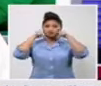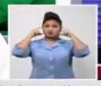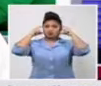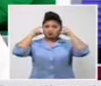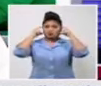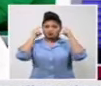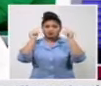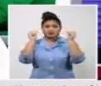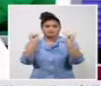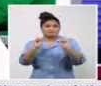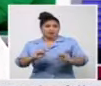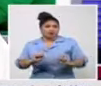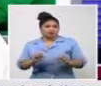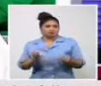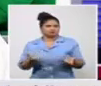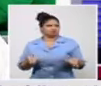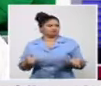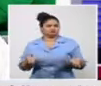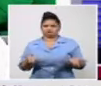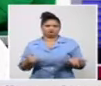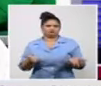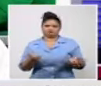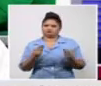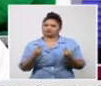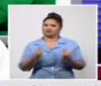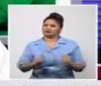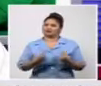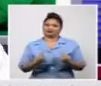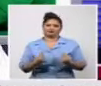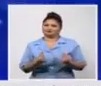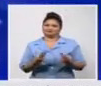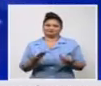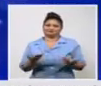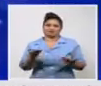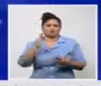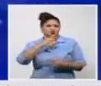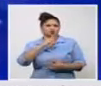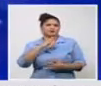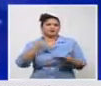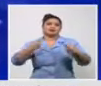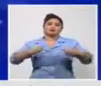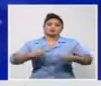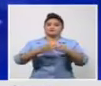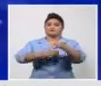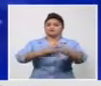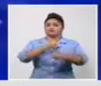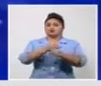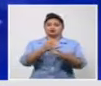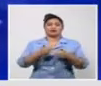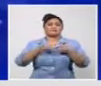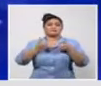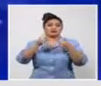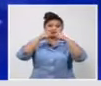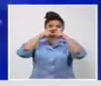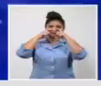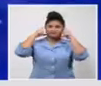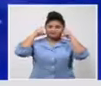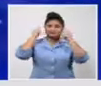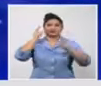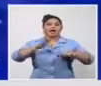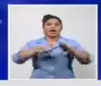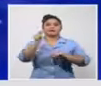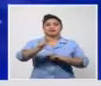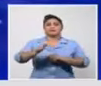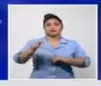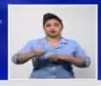no lo tiene puesto pues el riesgo es muy elevado de transmisión hay quienes se refuerzan también con una careta doctor además del Nasobuco